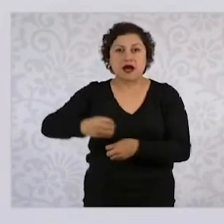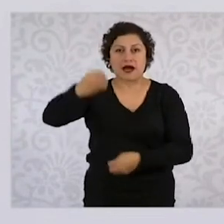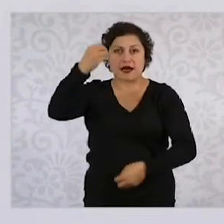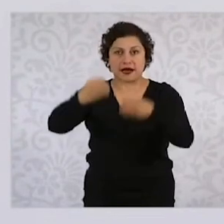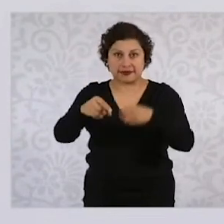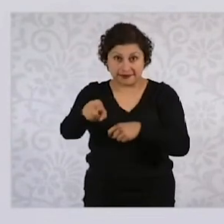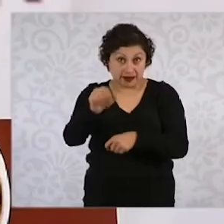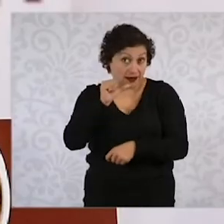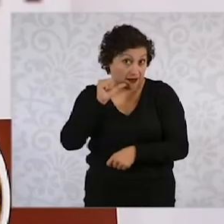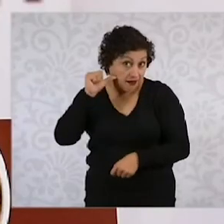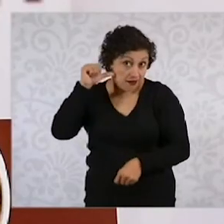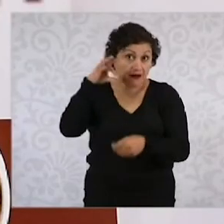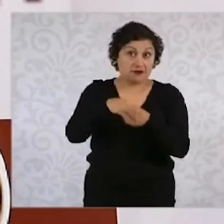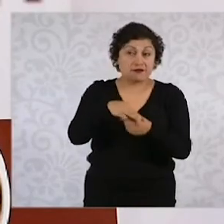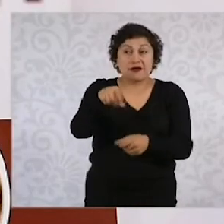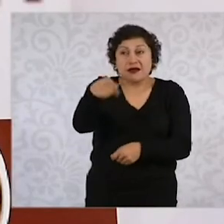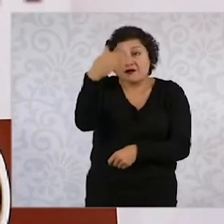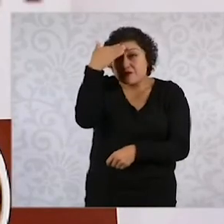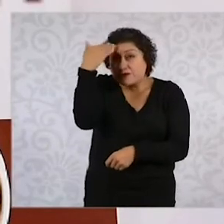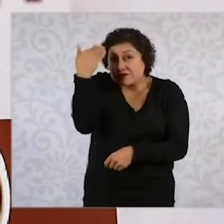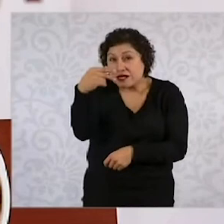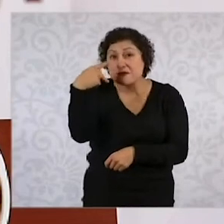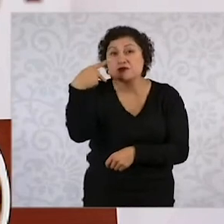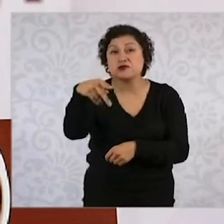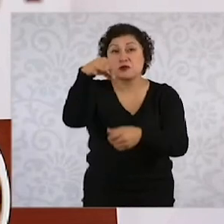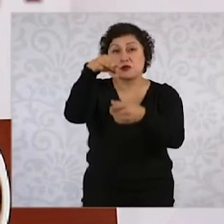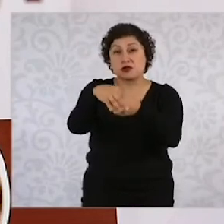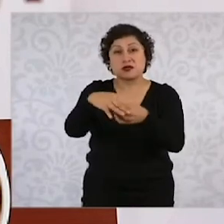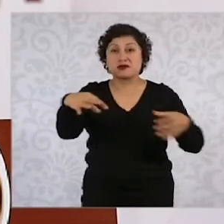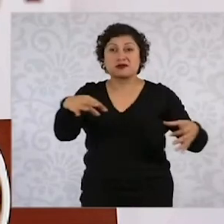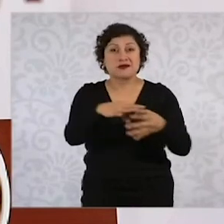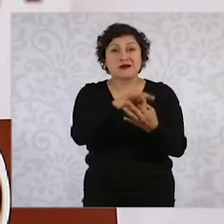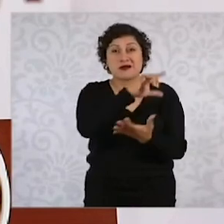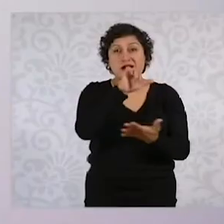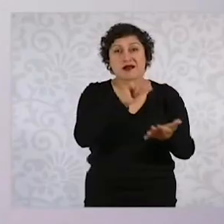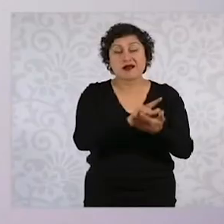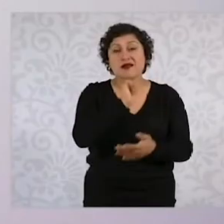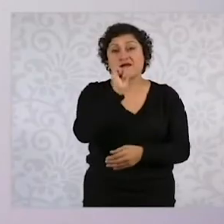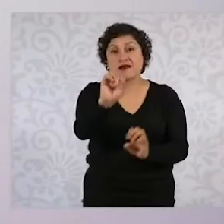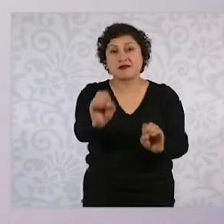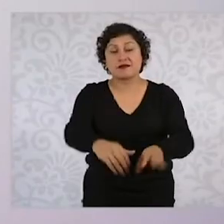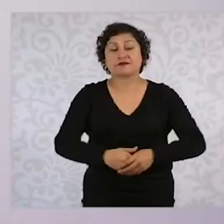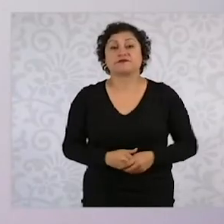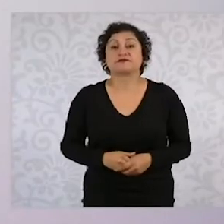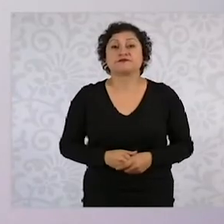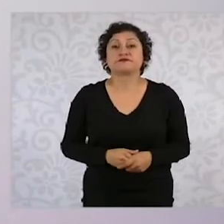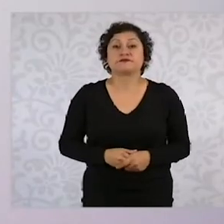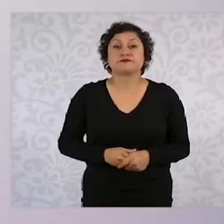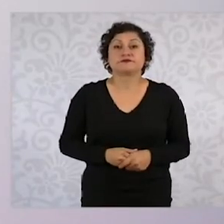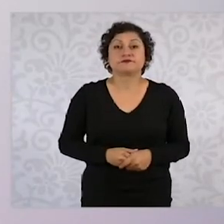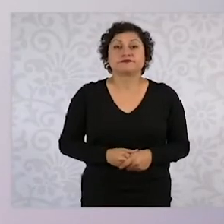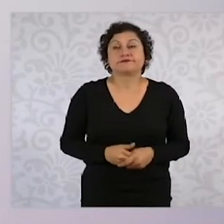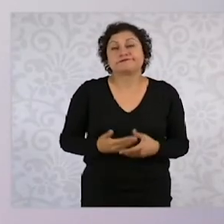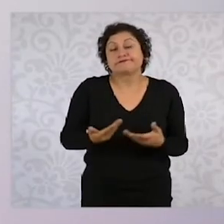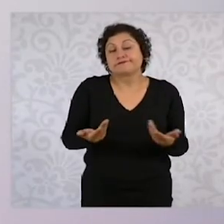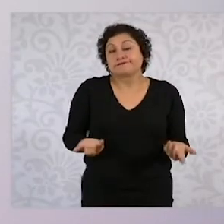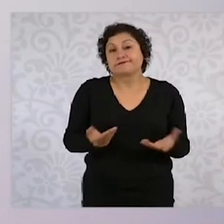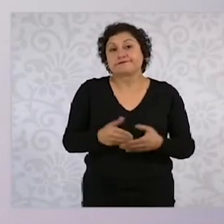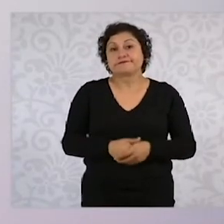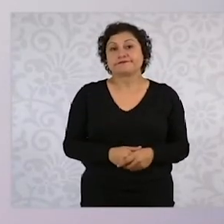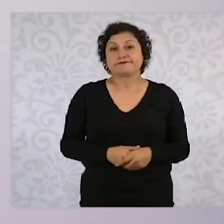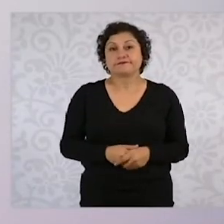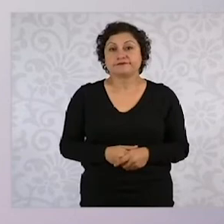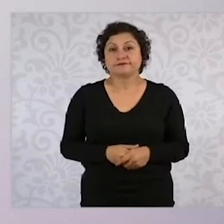someter a revisión la reforma al Poder Judicial no tiene sustento y afirmó que la transformación